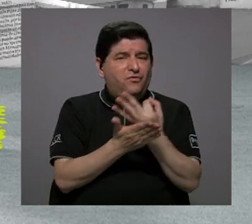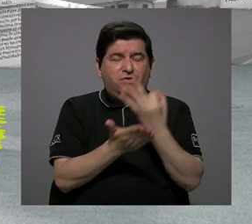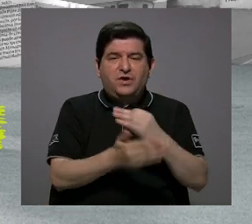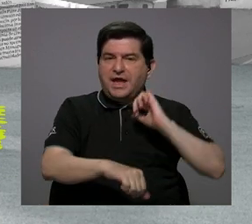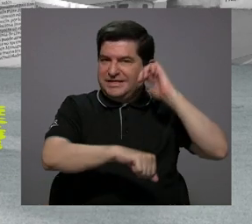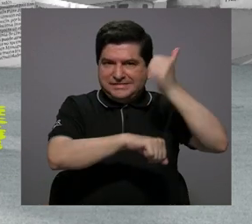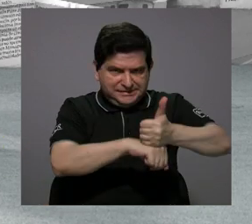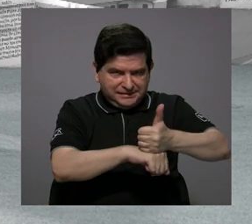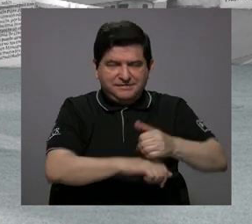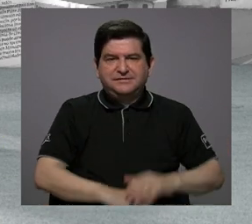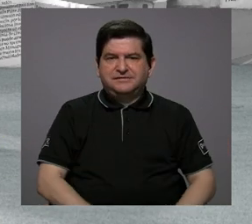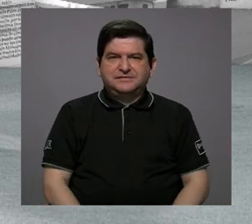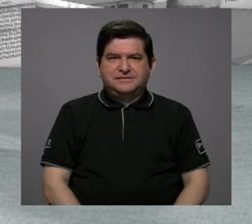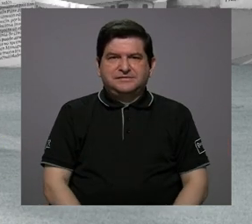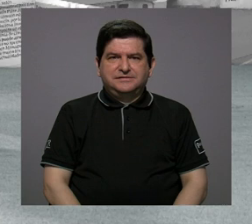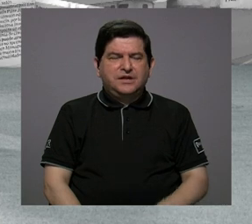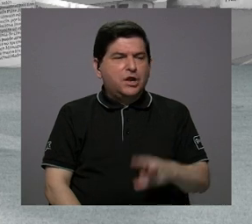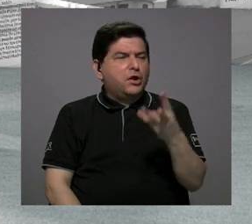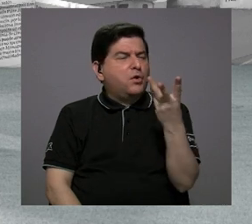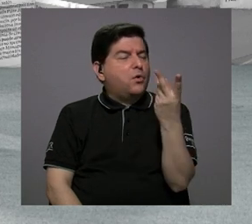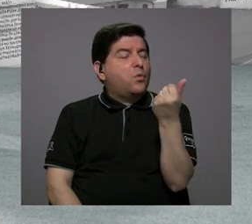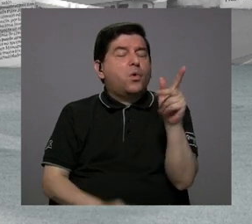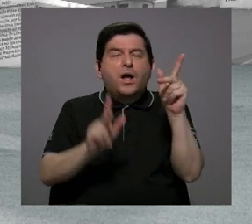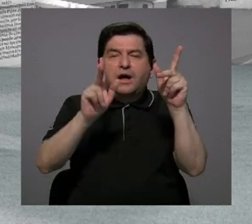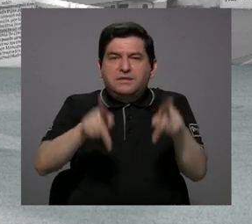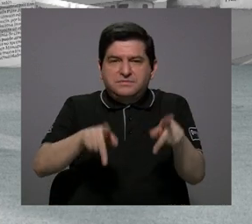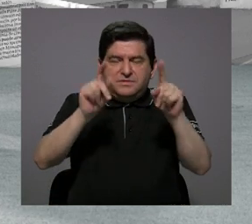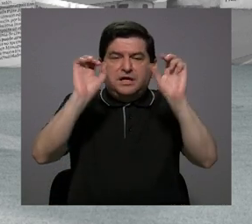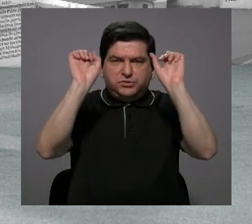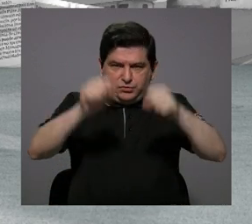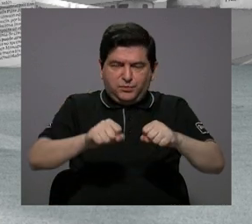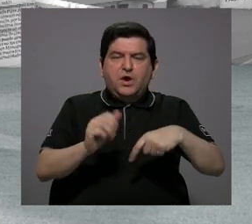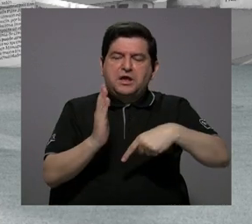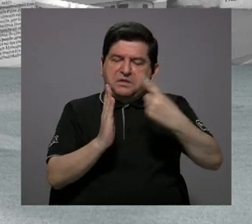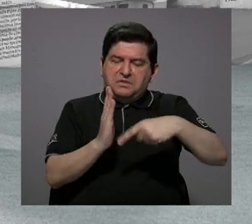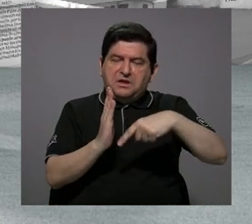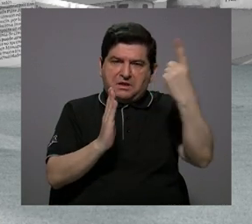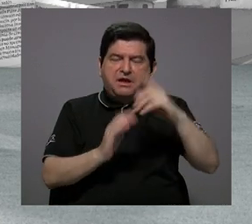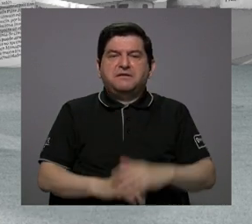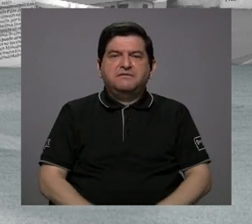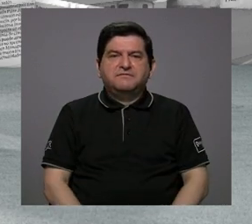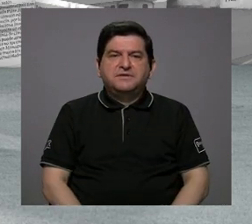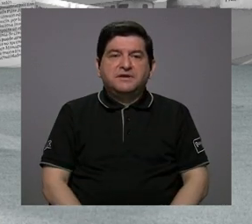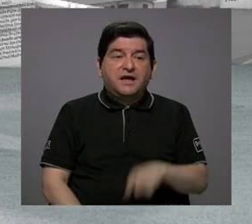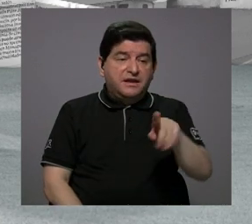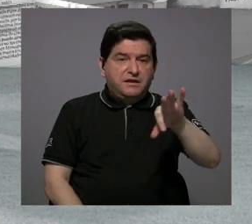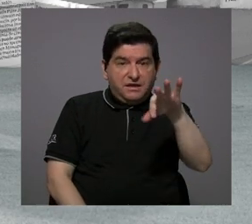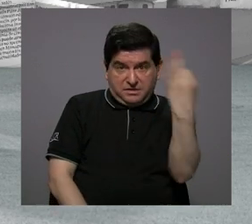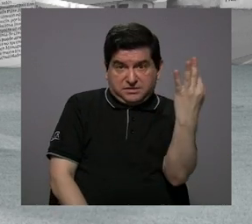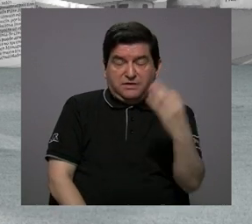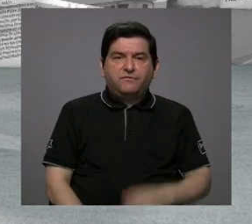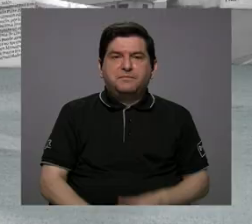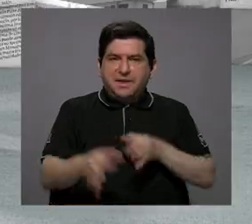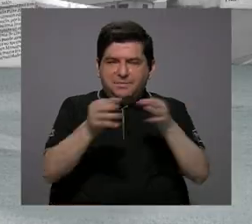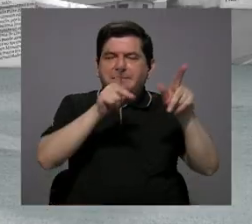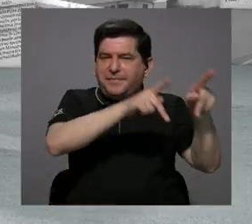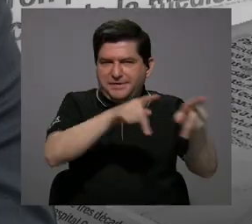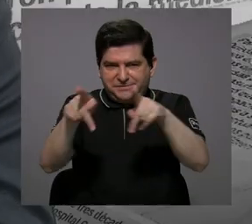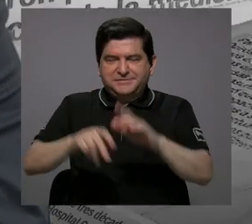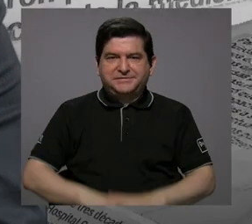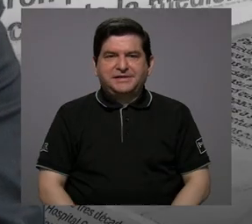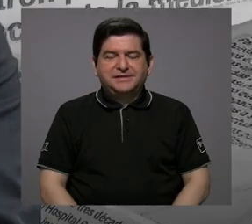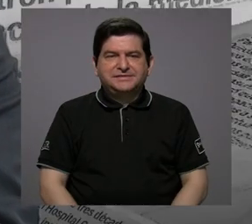determinar cuántas personas podían calificar en esta figura, para explicársela al público.